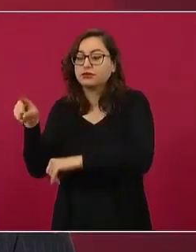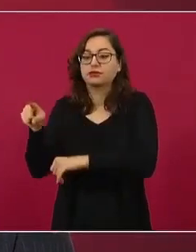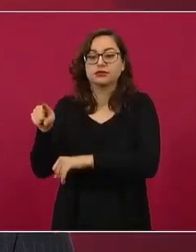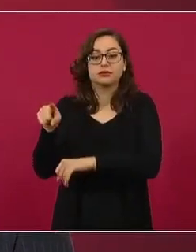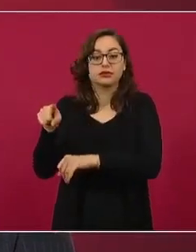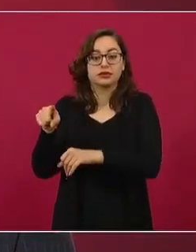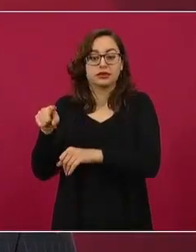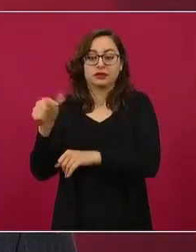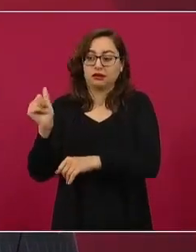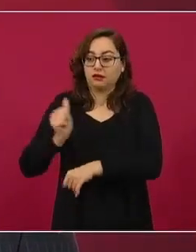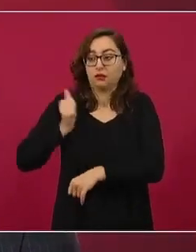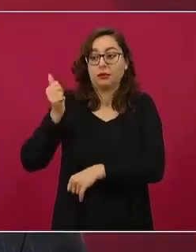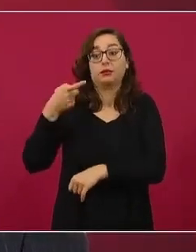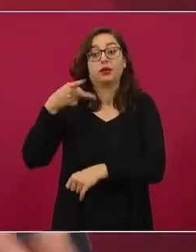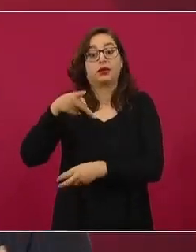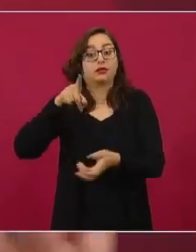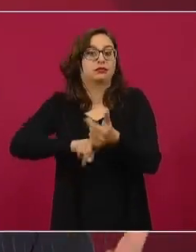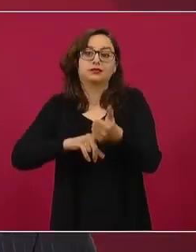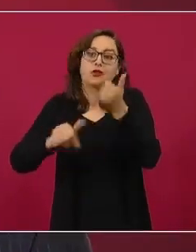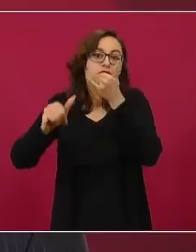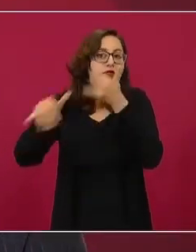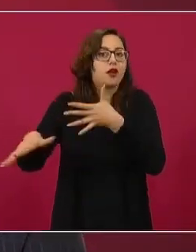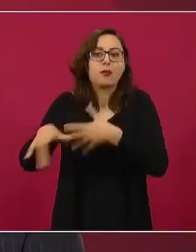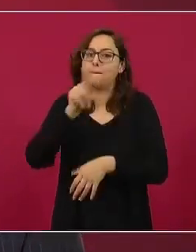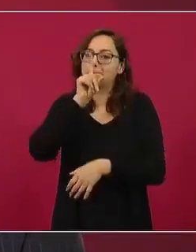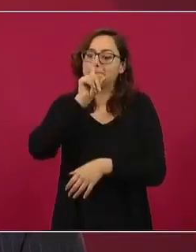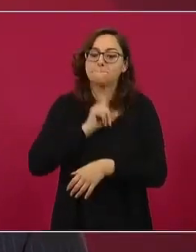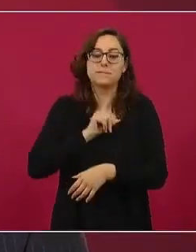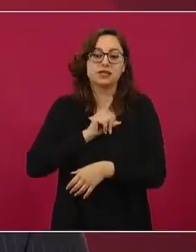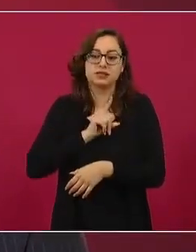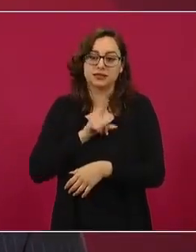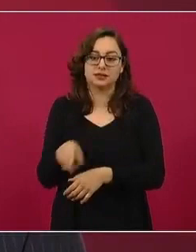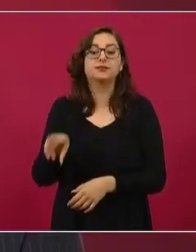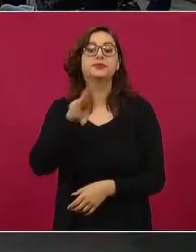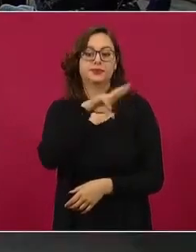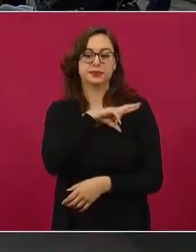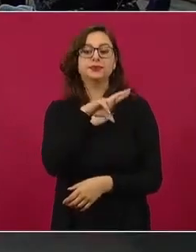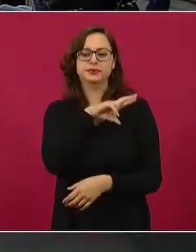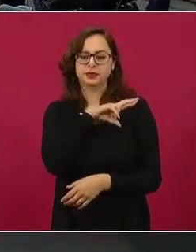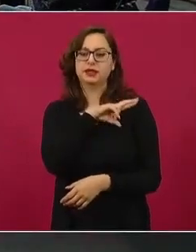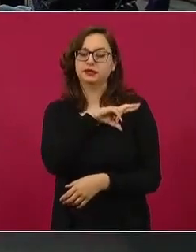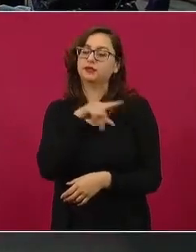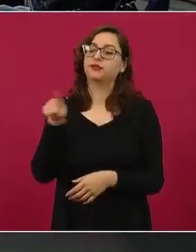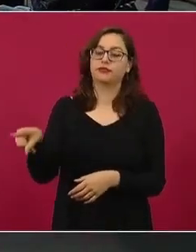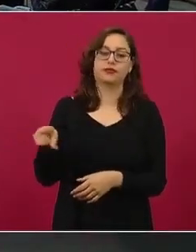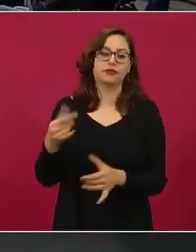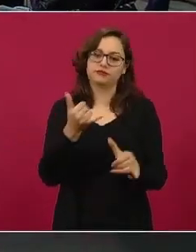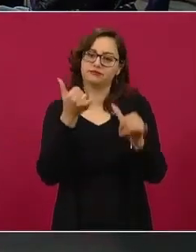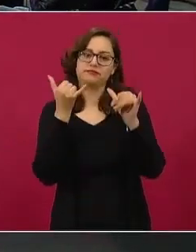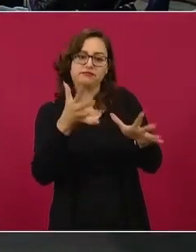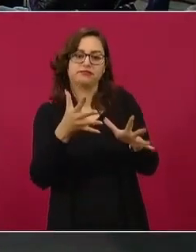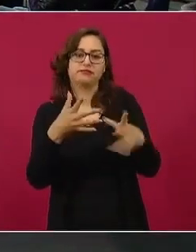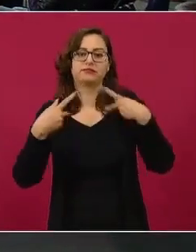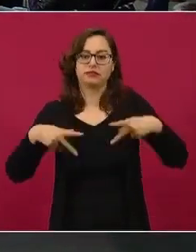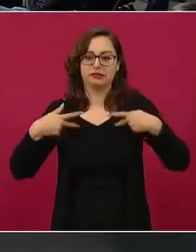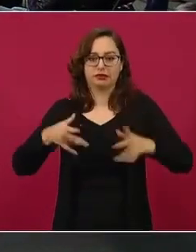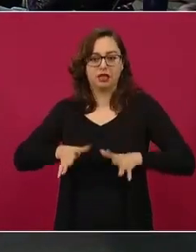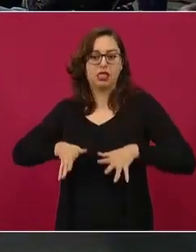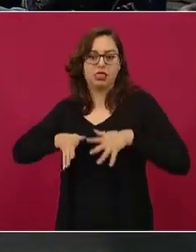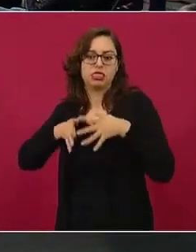en laboratorios aparentemente emergentes, privados, que están estafando a la gente.